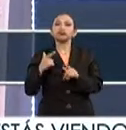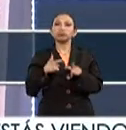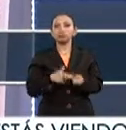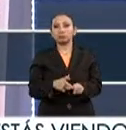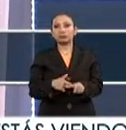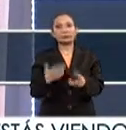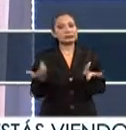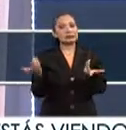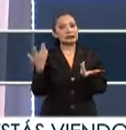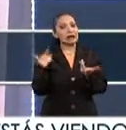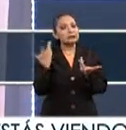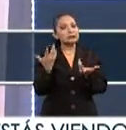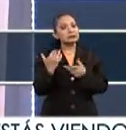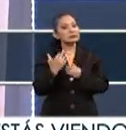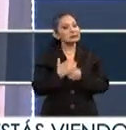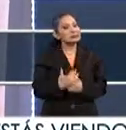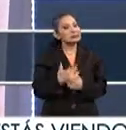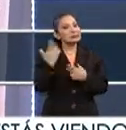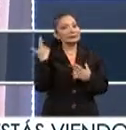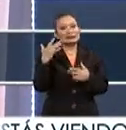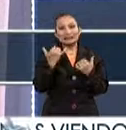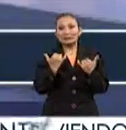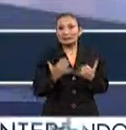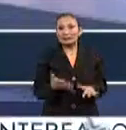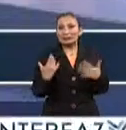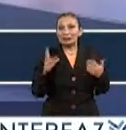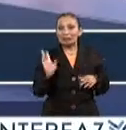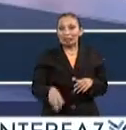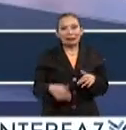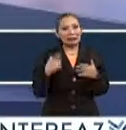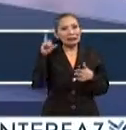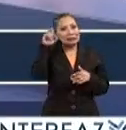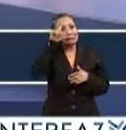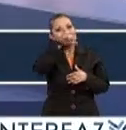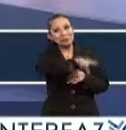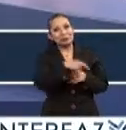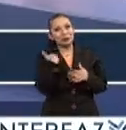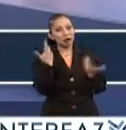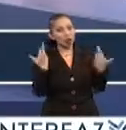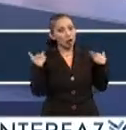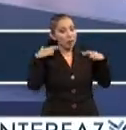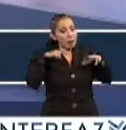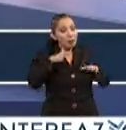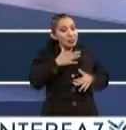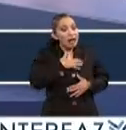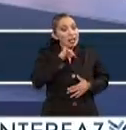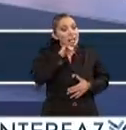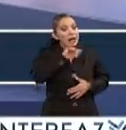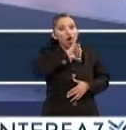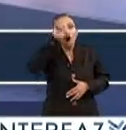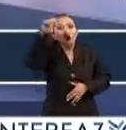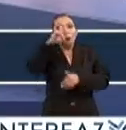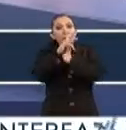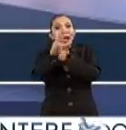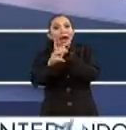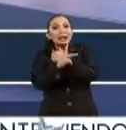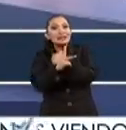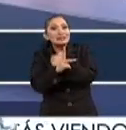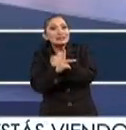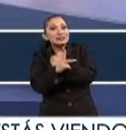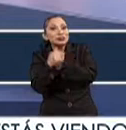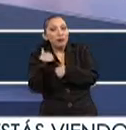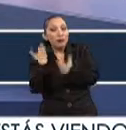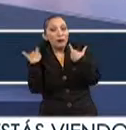es una presión realmente grande porque es como, o sea, tú representas al Politécnico en otro país, pero